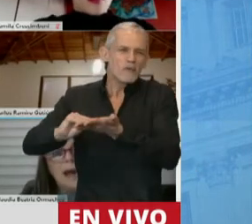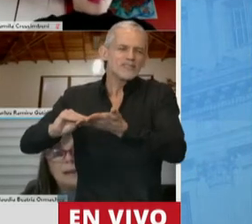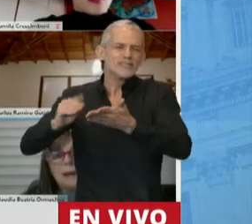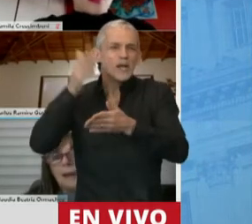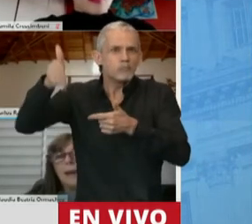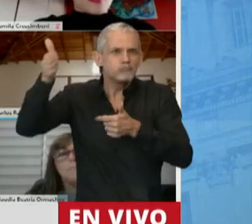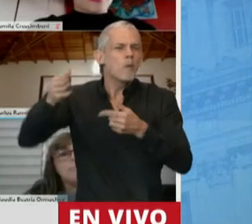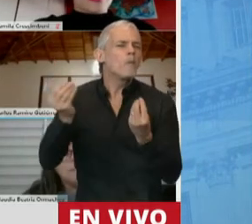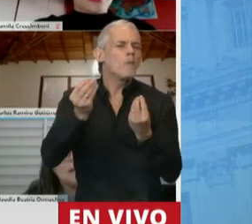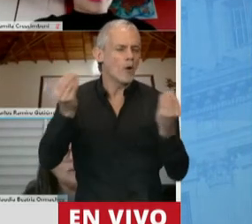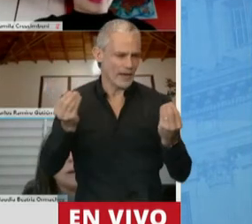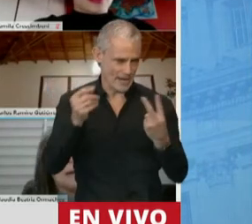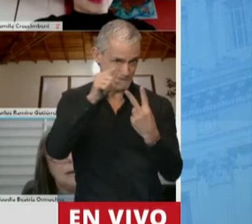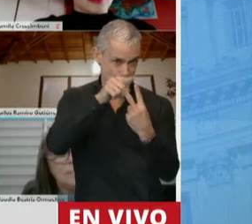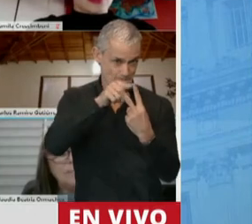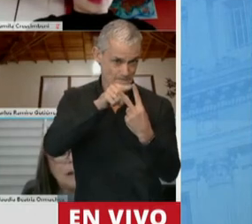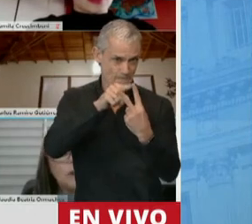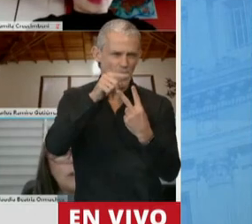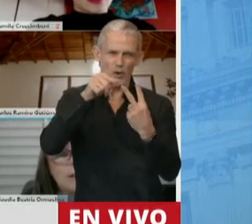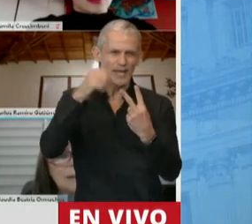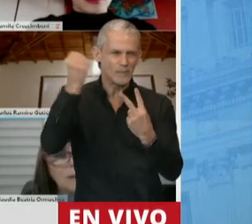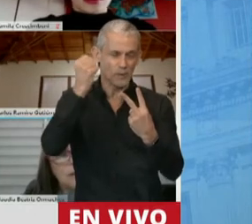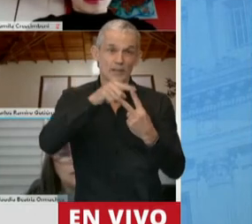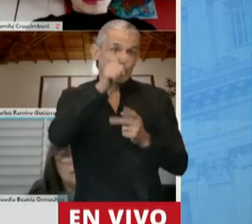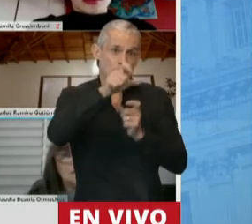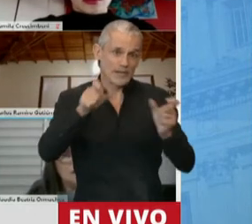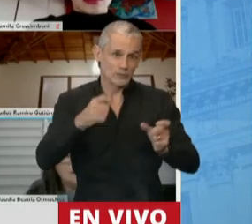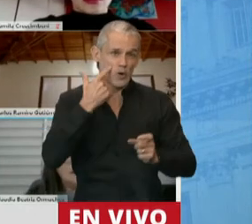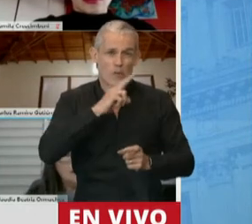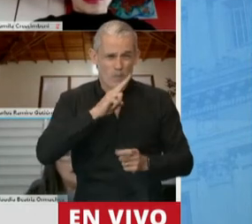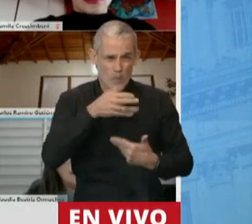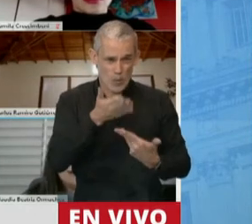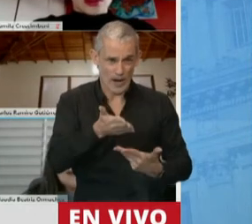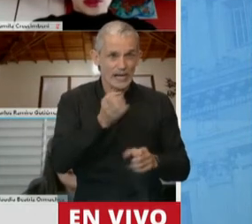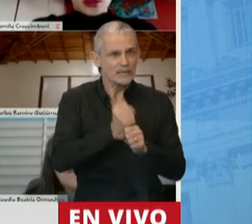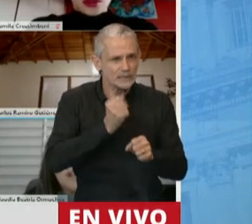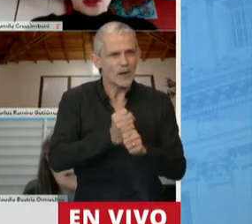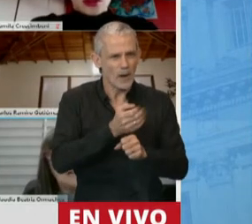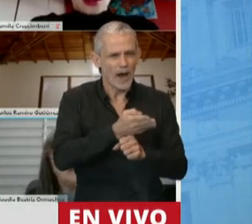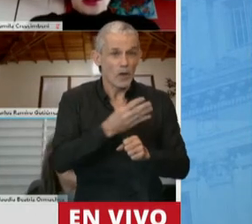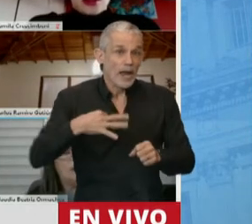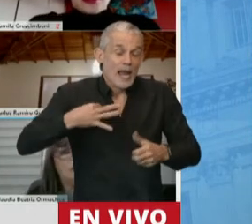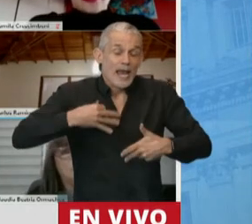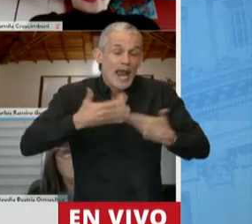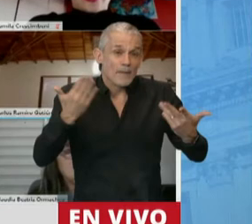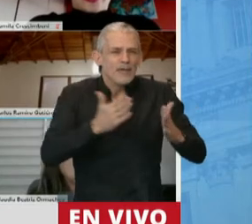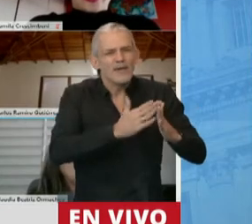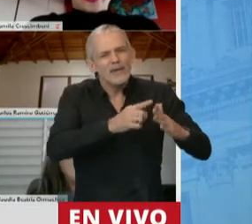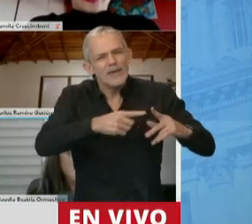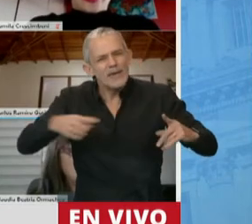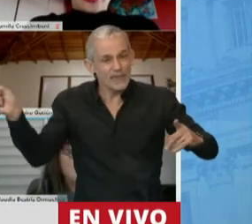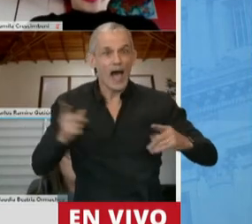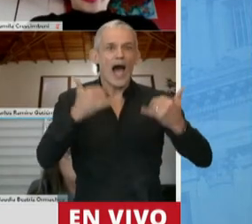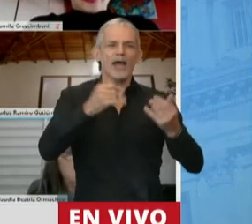a que, en primer lugar, la vida de los trabajadores